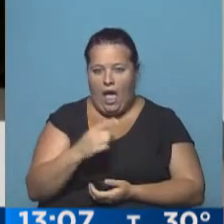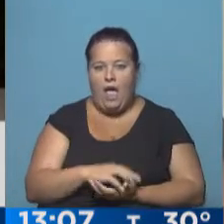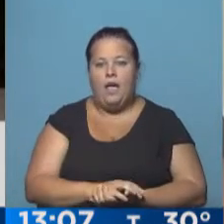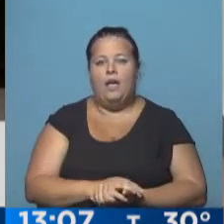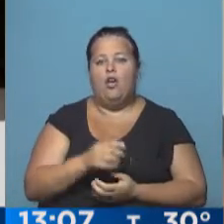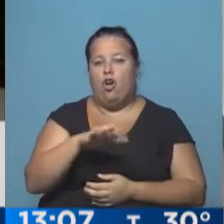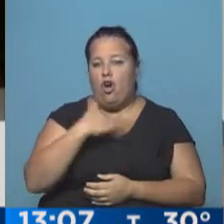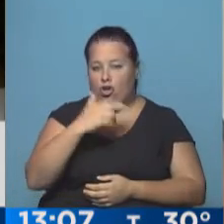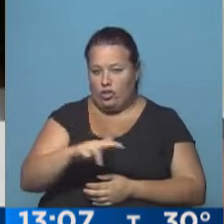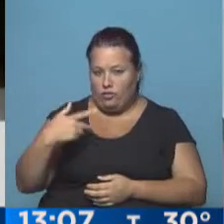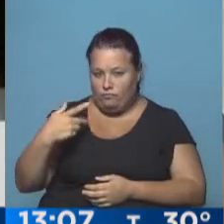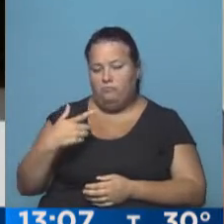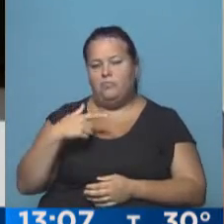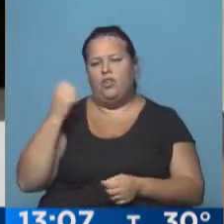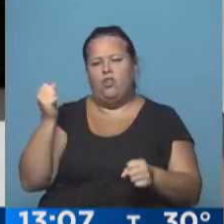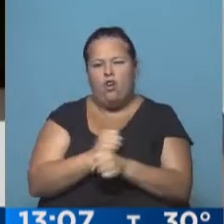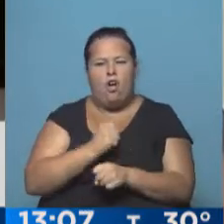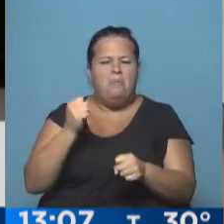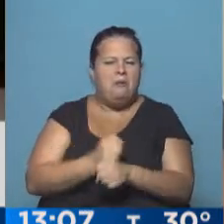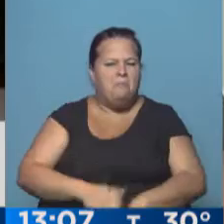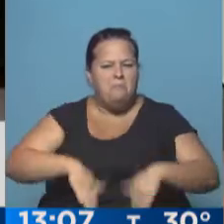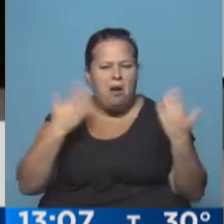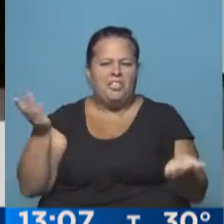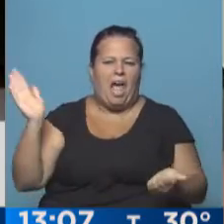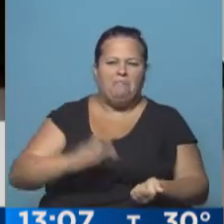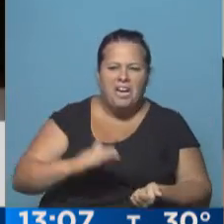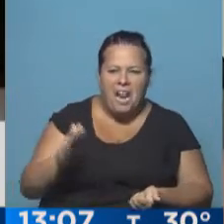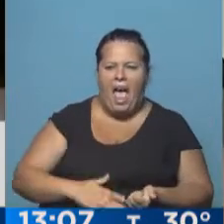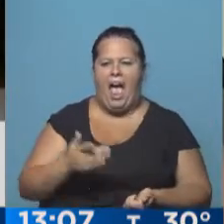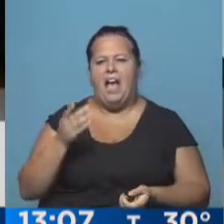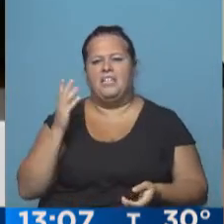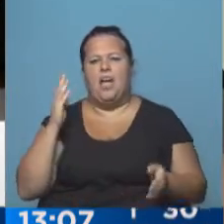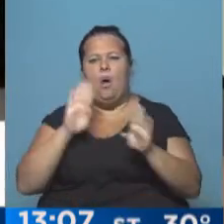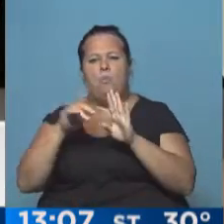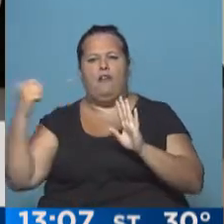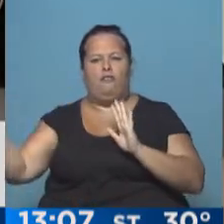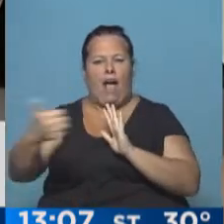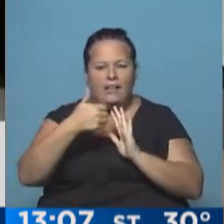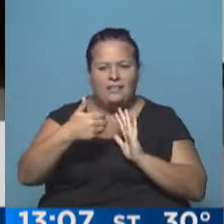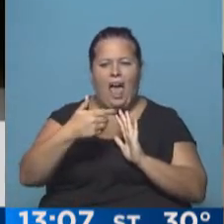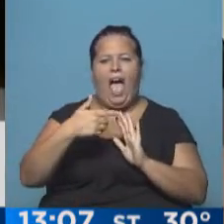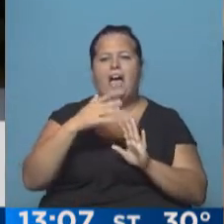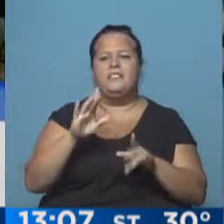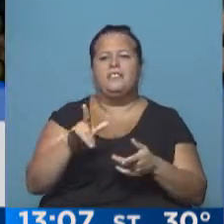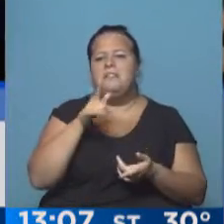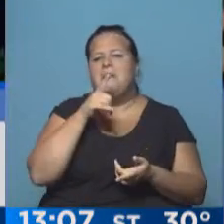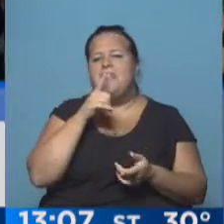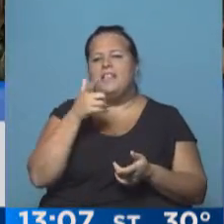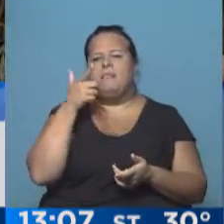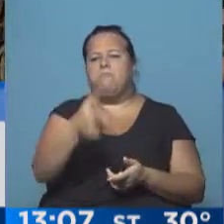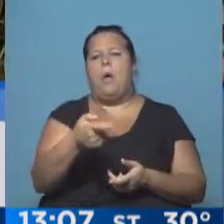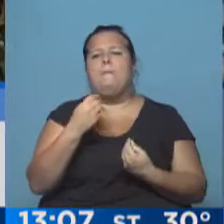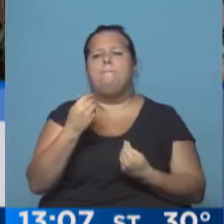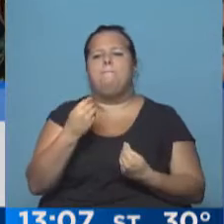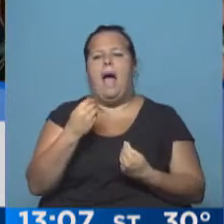entonces siguieron rompiendo la importunada, amenazando, entraron por atrás, supuestamente dispararon